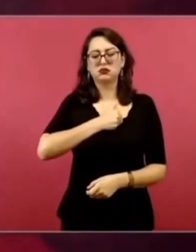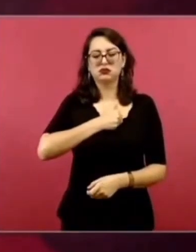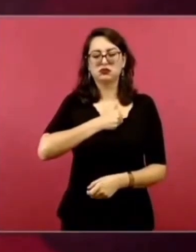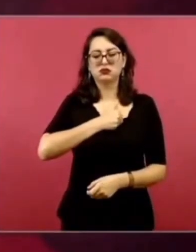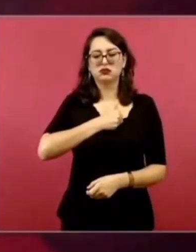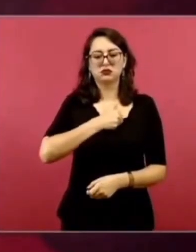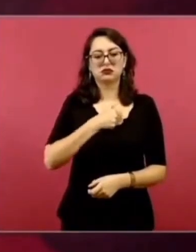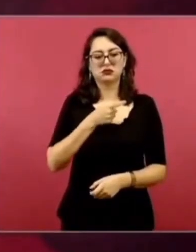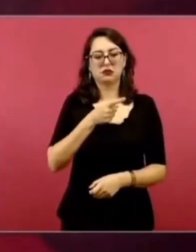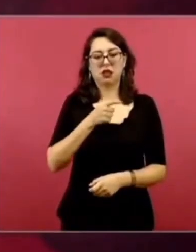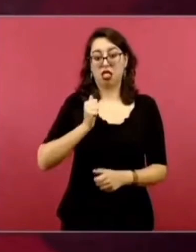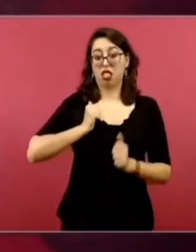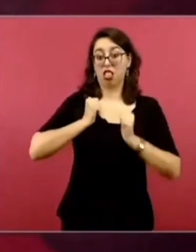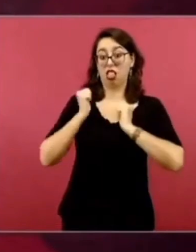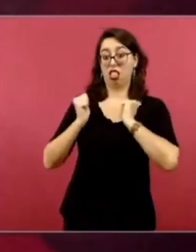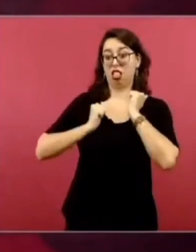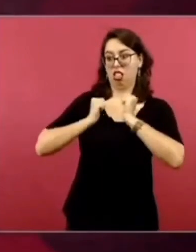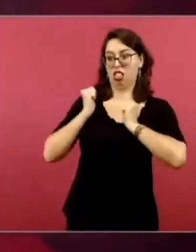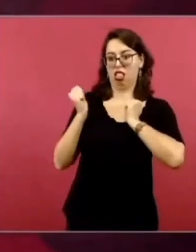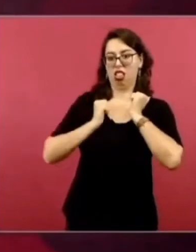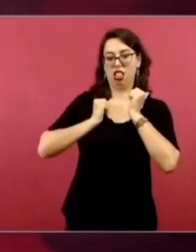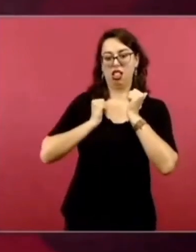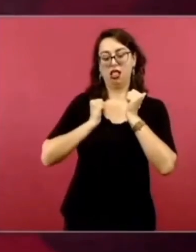que quiera hacer politiquería.